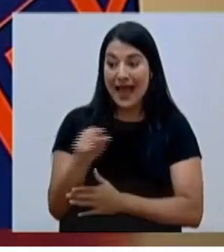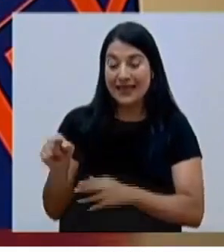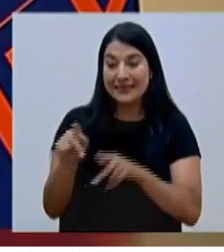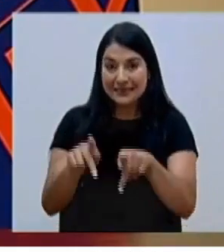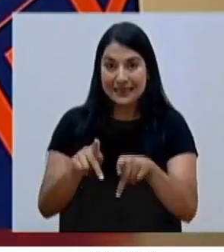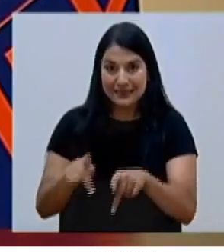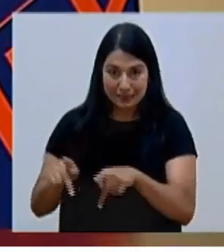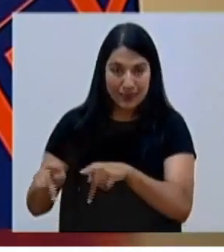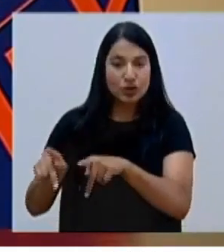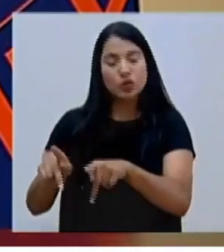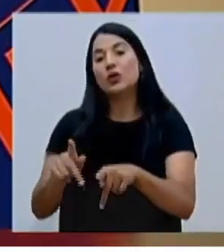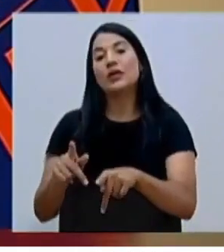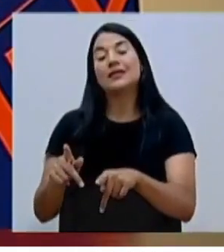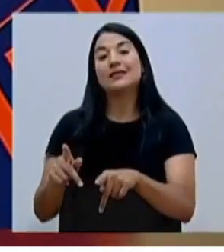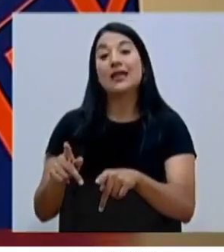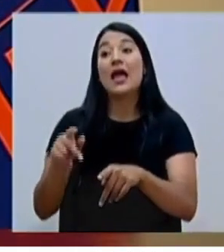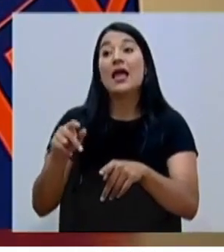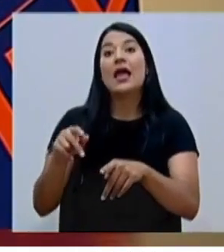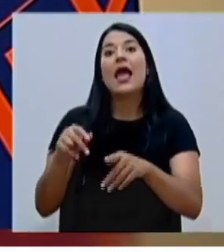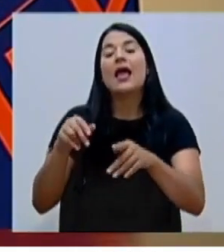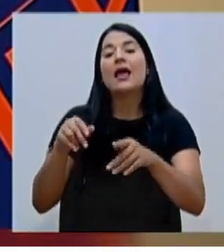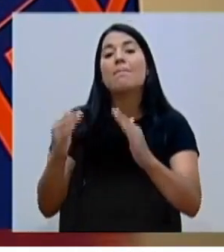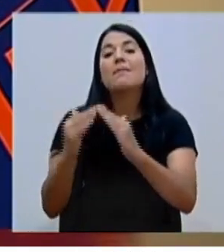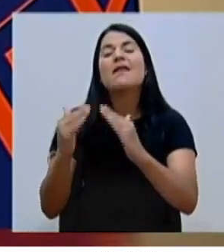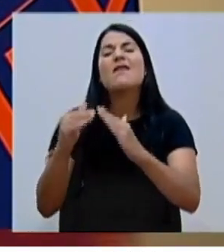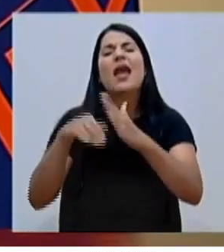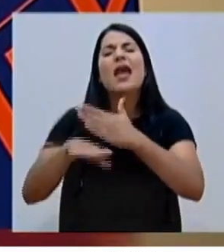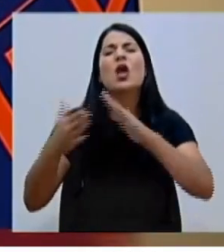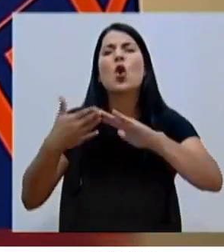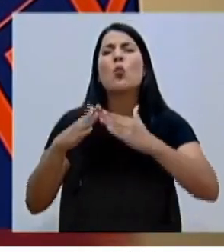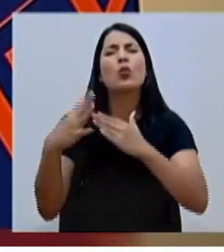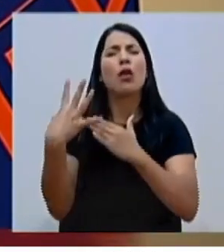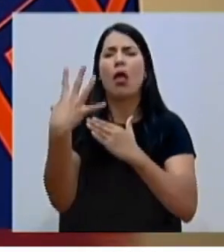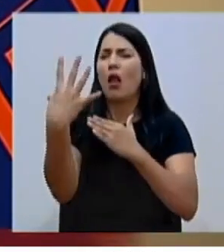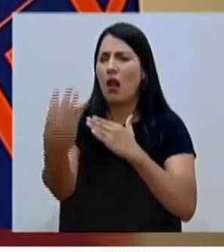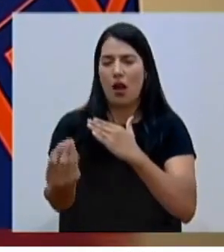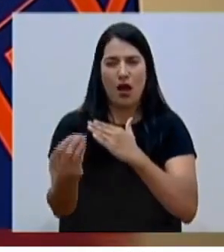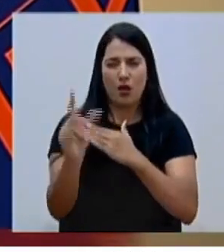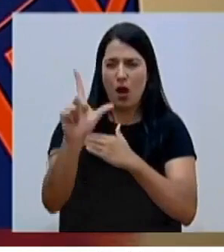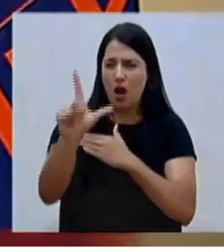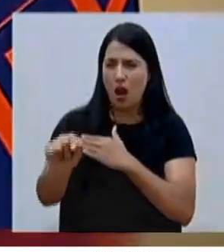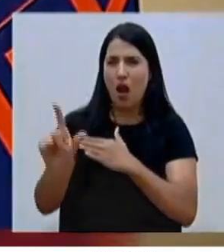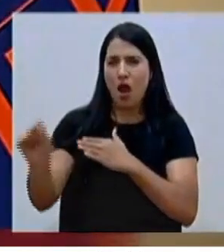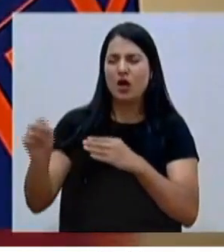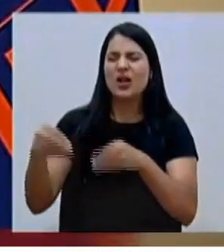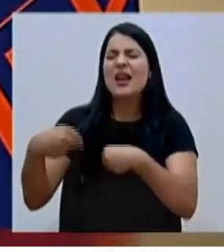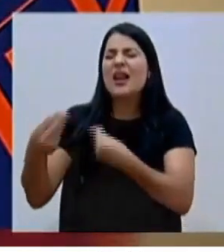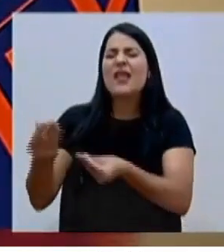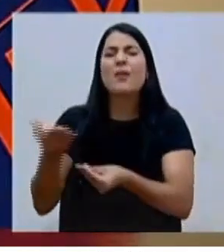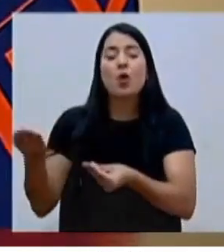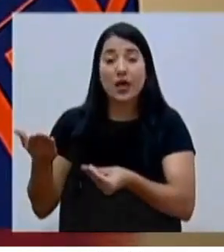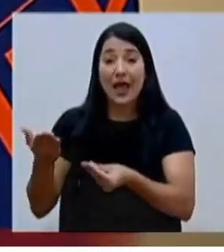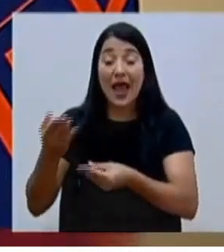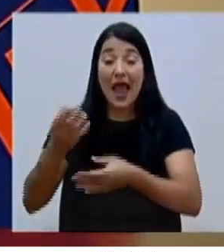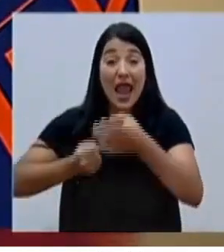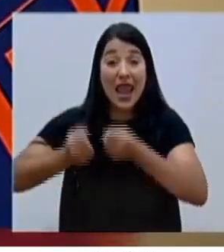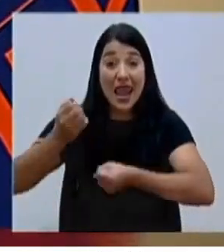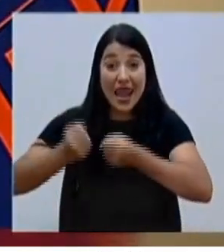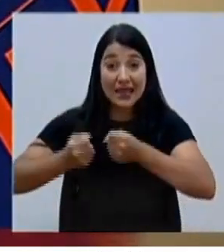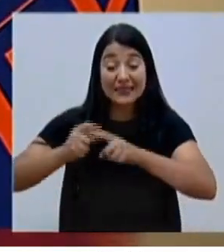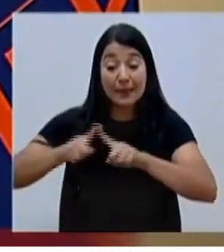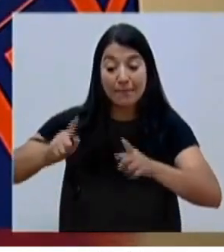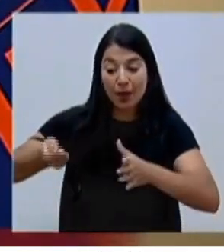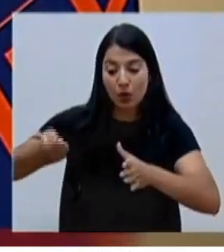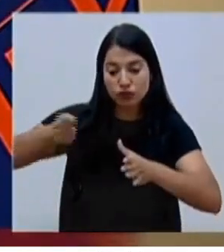Que son en las comunidades más lejanas Donde les damos leche íntegra en polvo Y les damos paquetes de